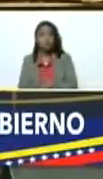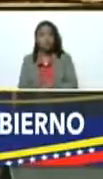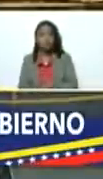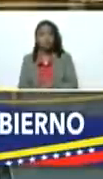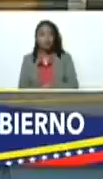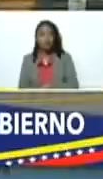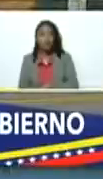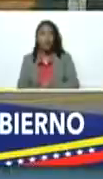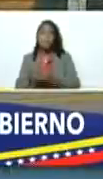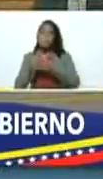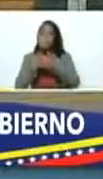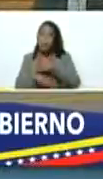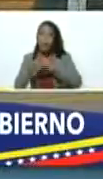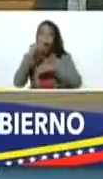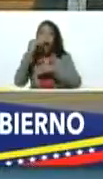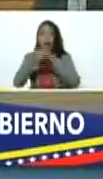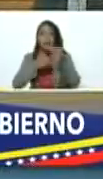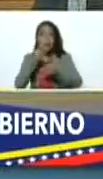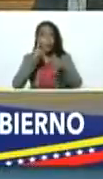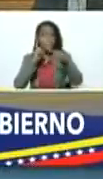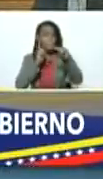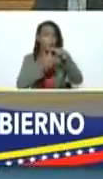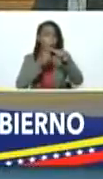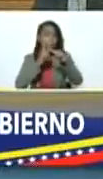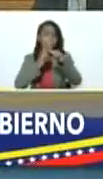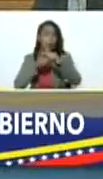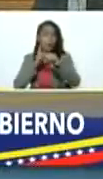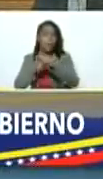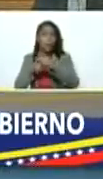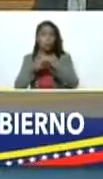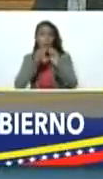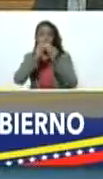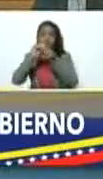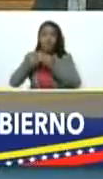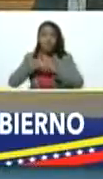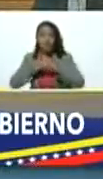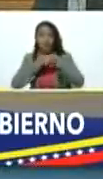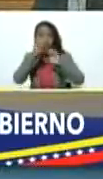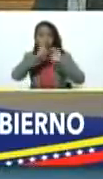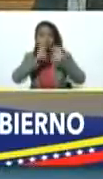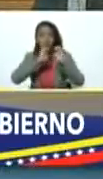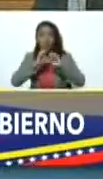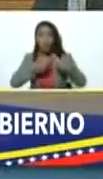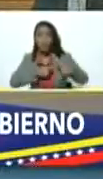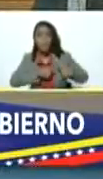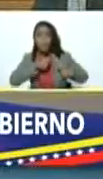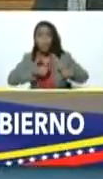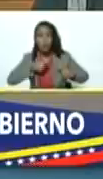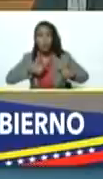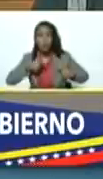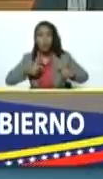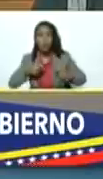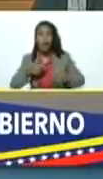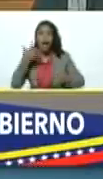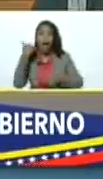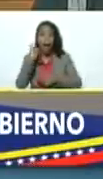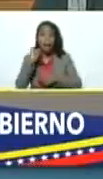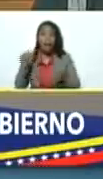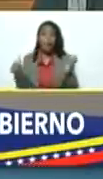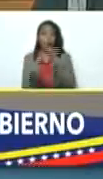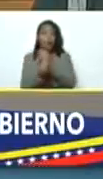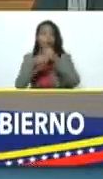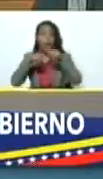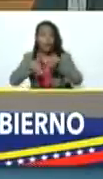vamos a montarnos a conseguir los aparatos de ecocardiograma hay que conseguirlos en el mundo